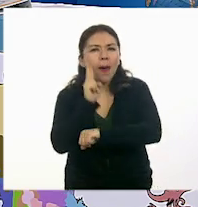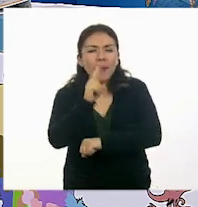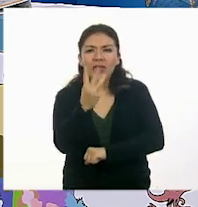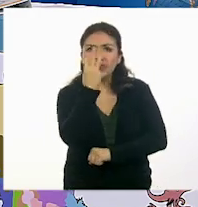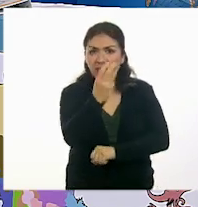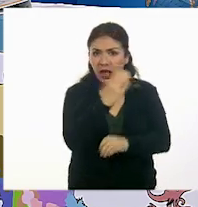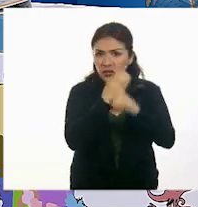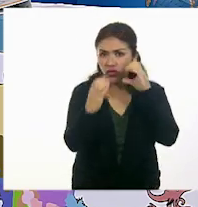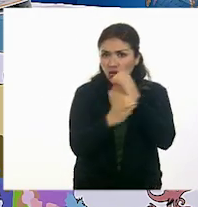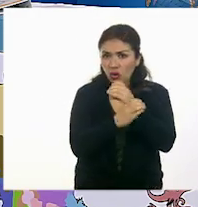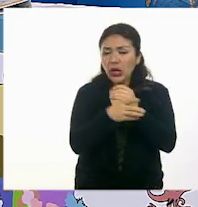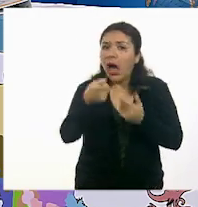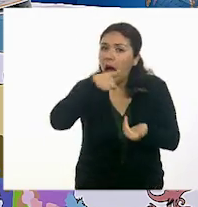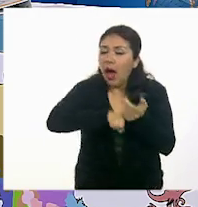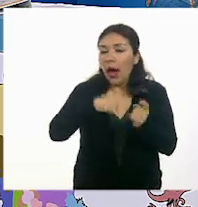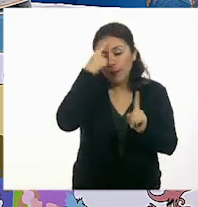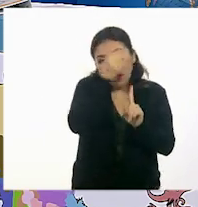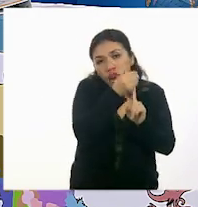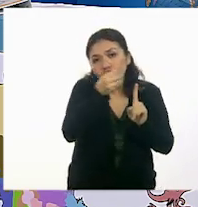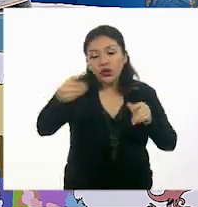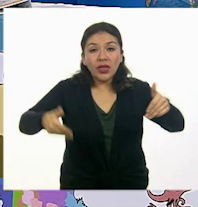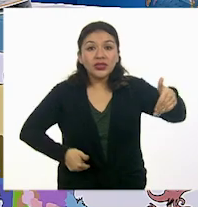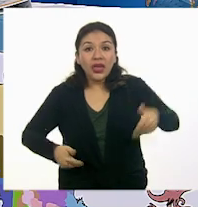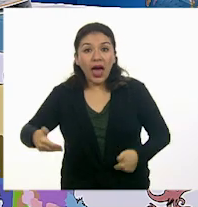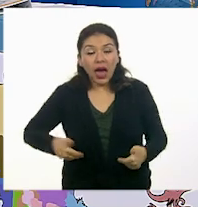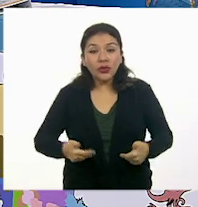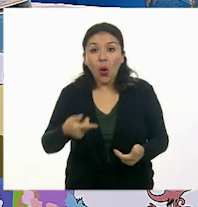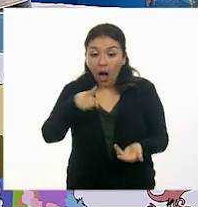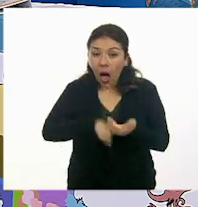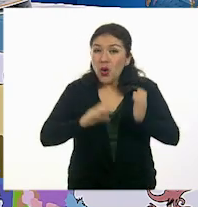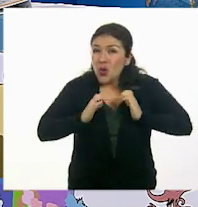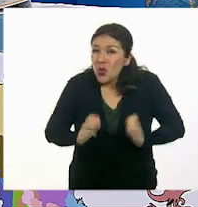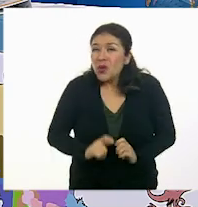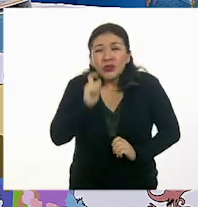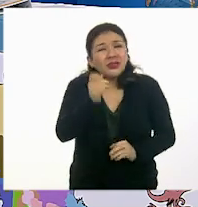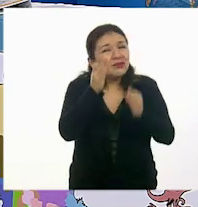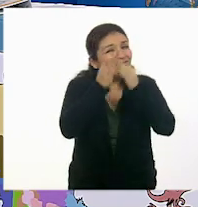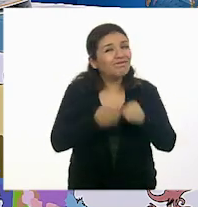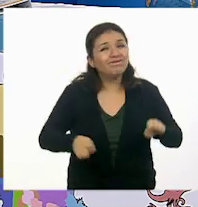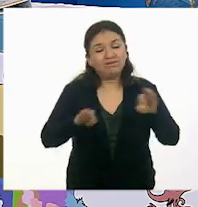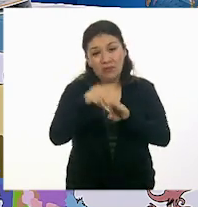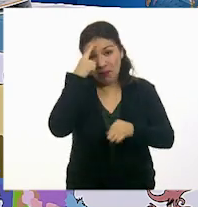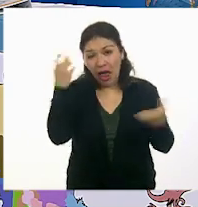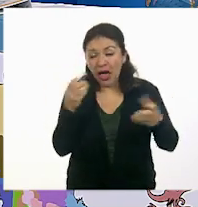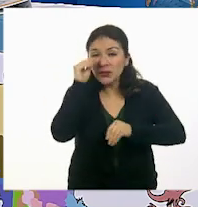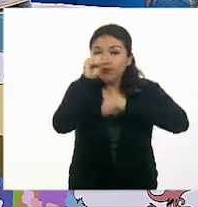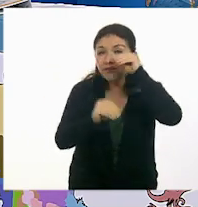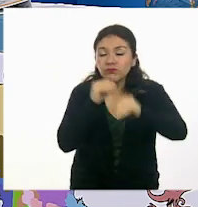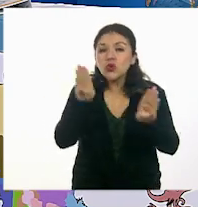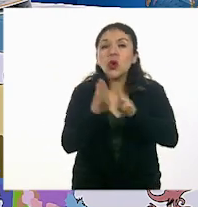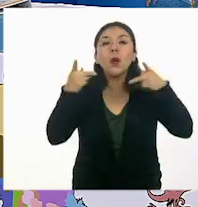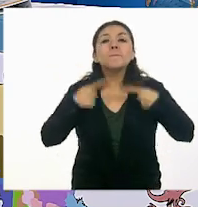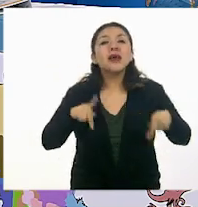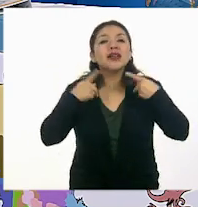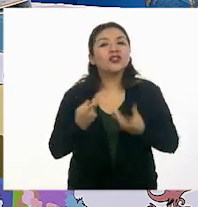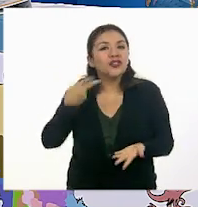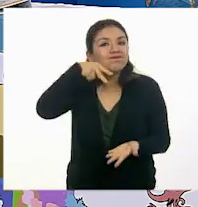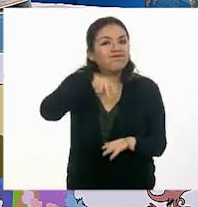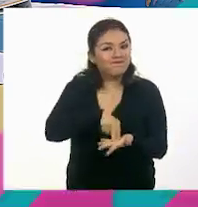nociones atraviesan todo el fenómeno teatral y cómo es que el cuerpo es fundamental en el proceso de construcción de un personaje.